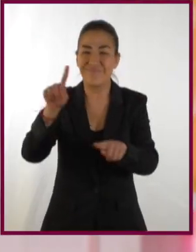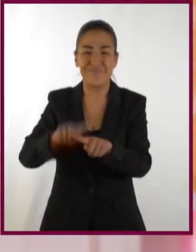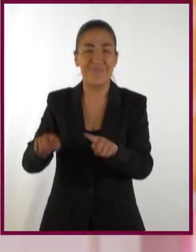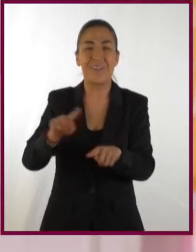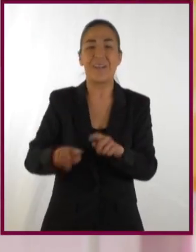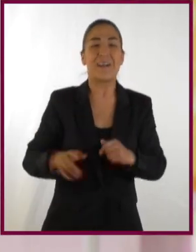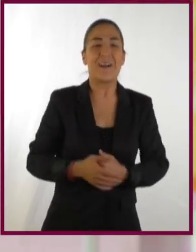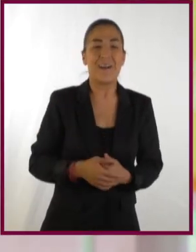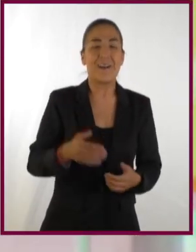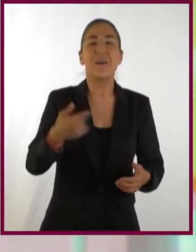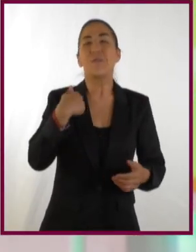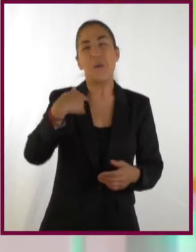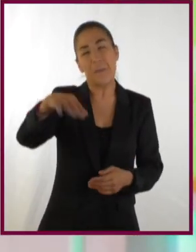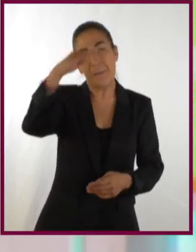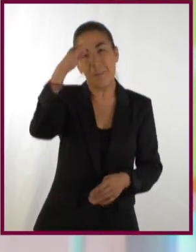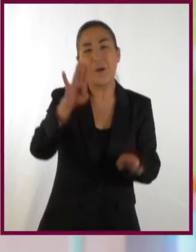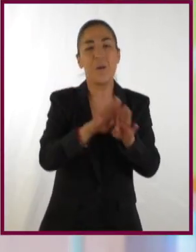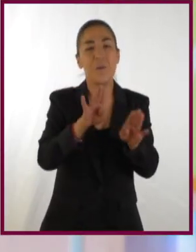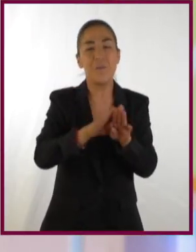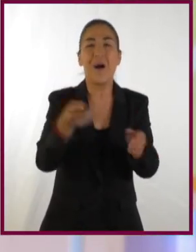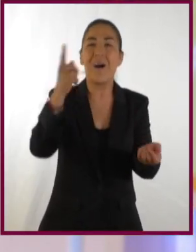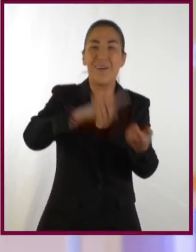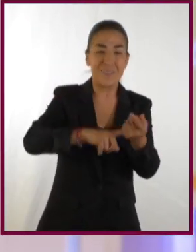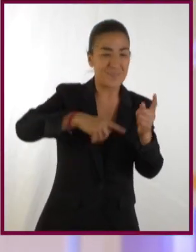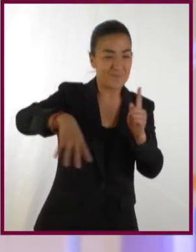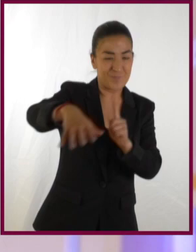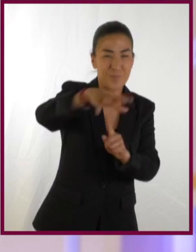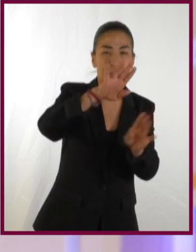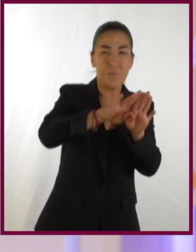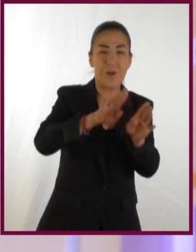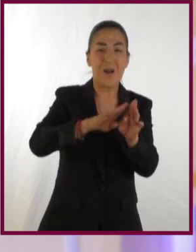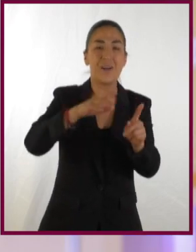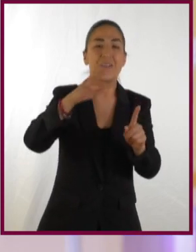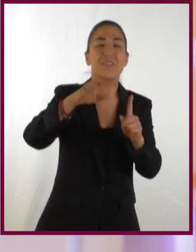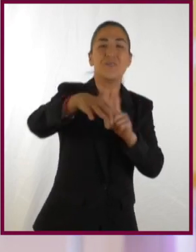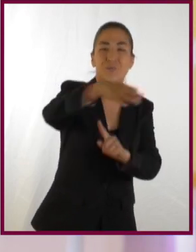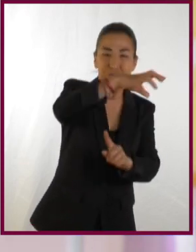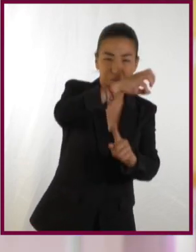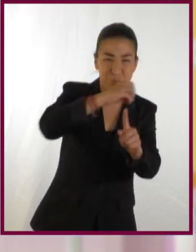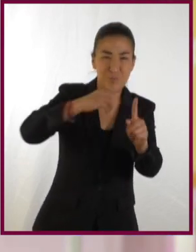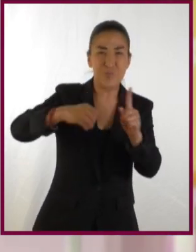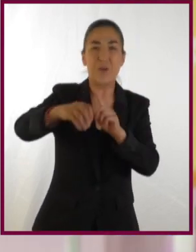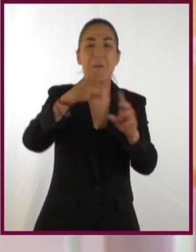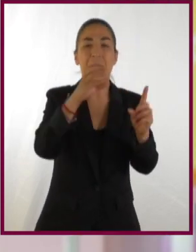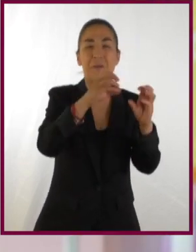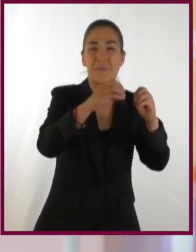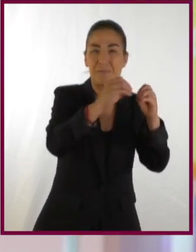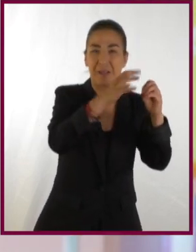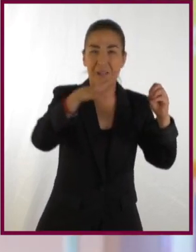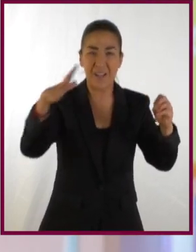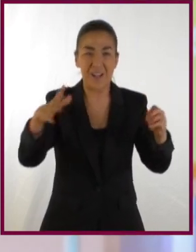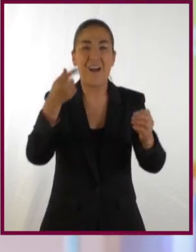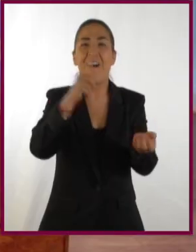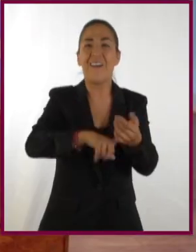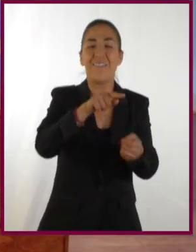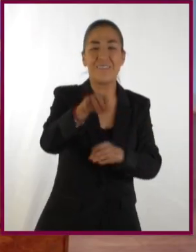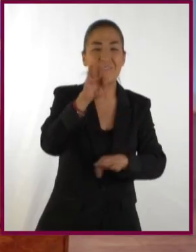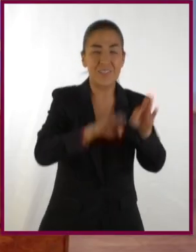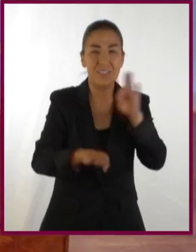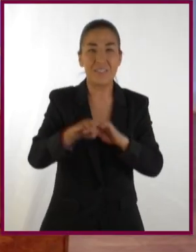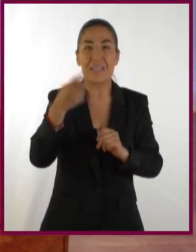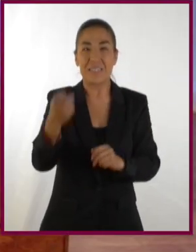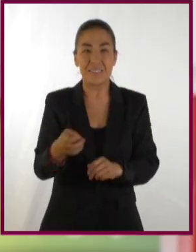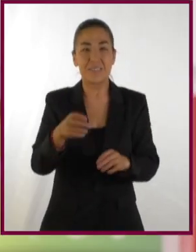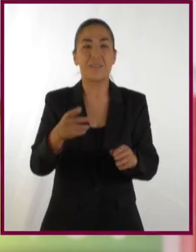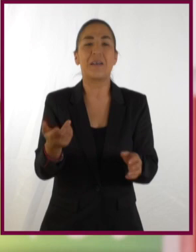efectivamente están en todos lados. Antes de hoy, cuando pensaba en astronomía, creía que todo era física, pero Kepler me